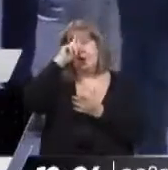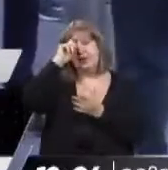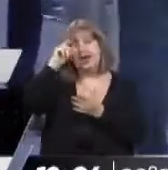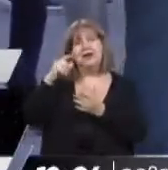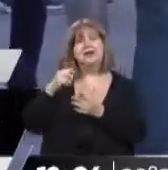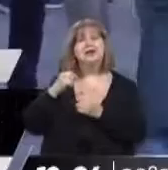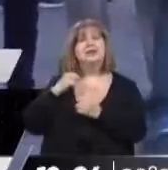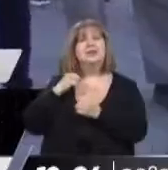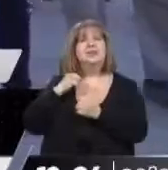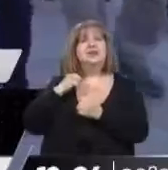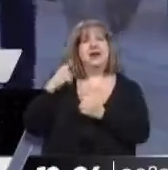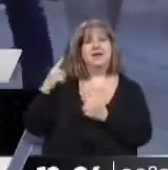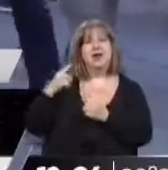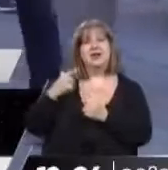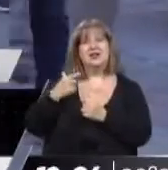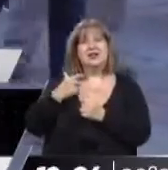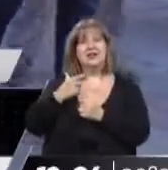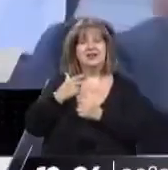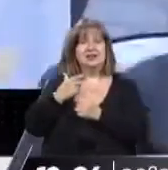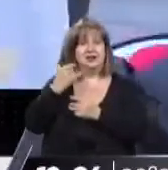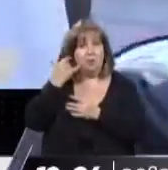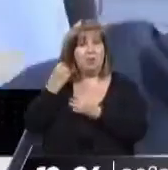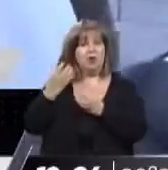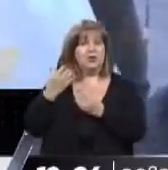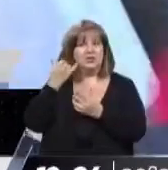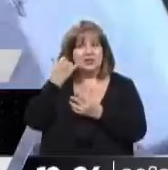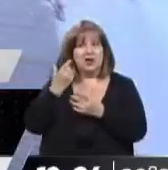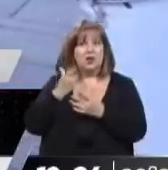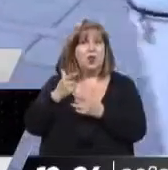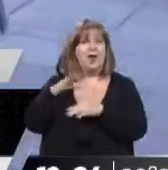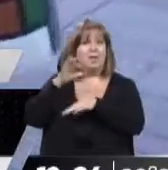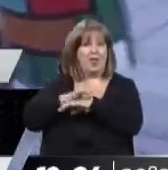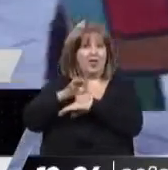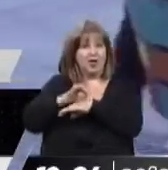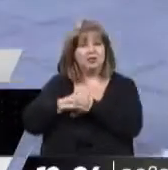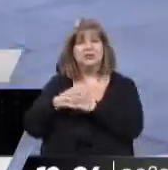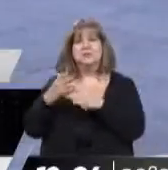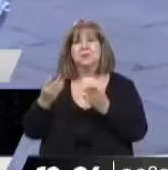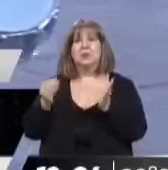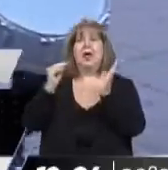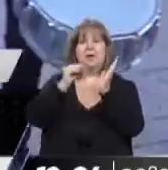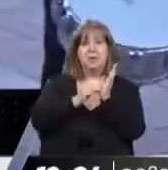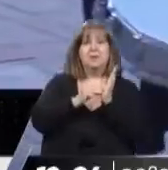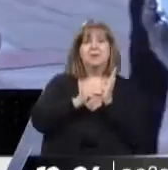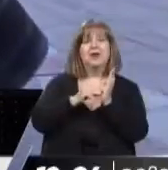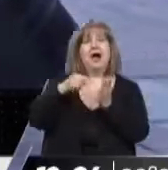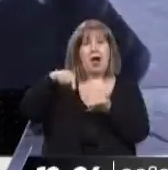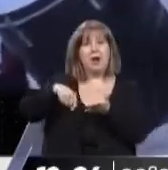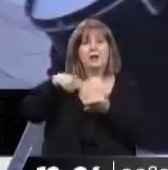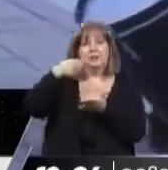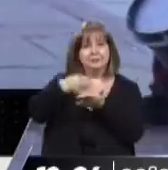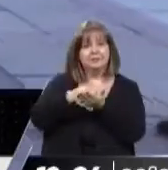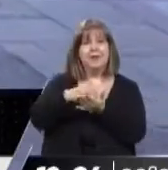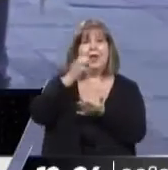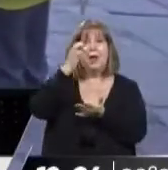cerrado servicios por la baja en las prestaciones, así que acaba de poner en el acta 21 millones de pesos para el